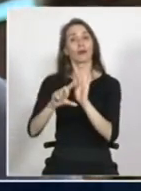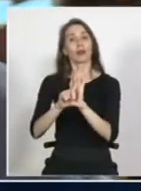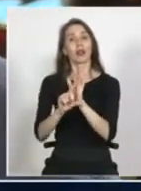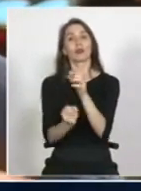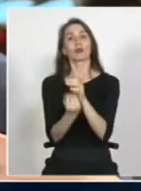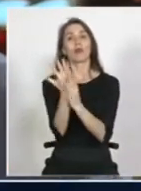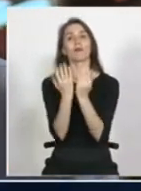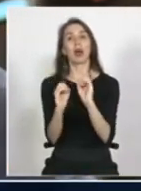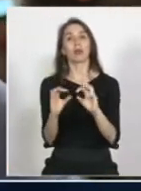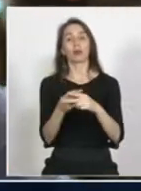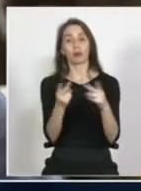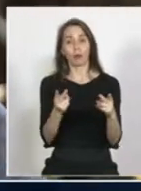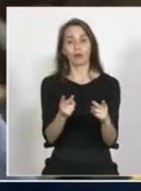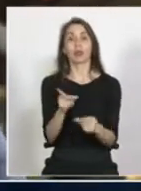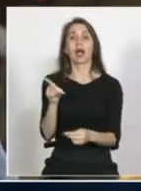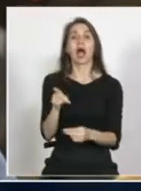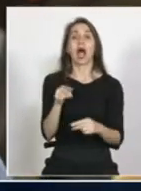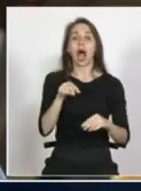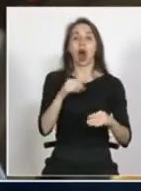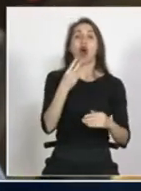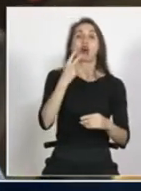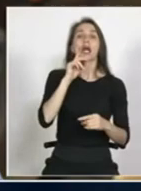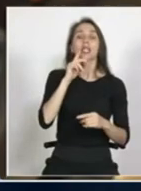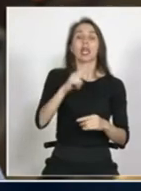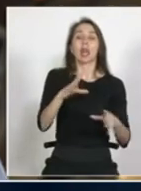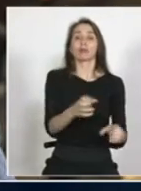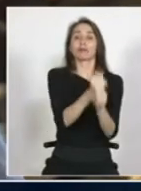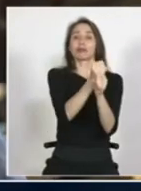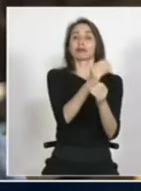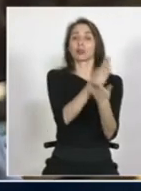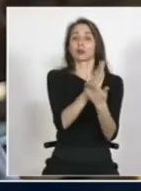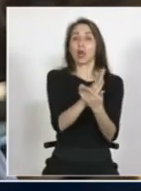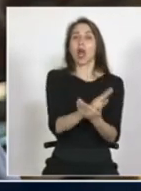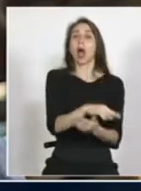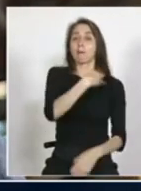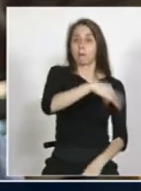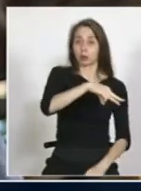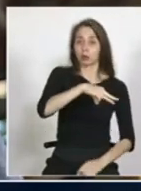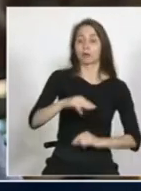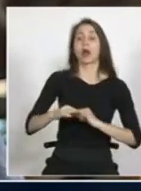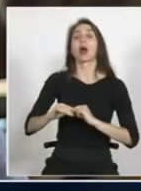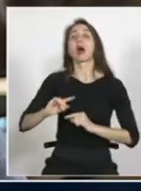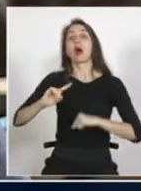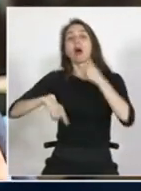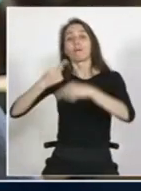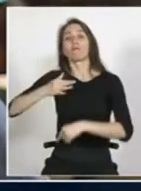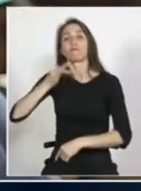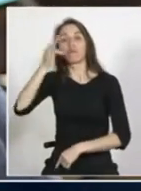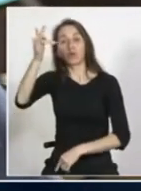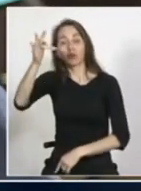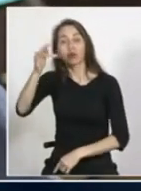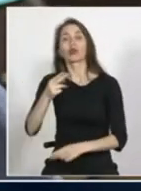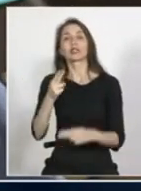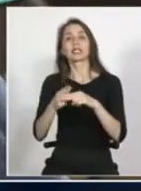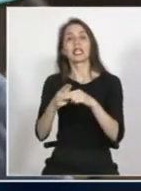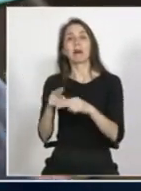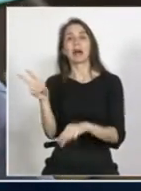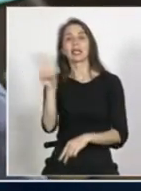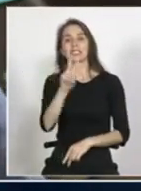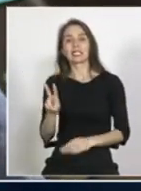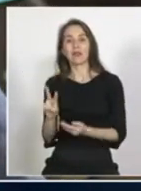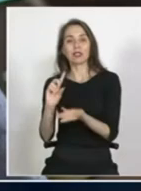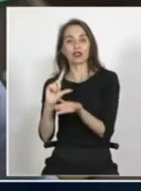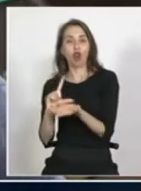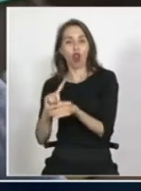sostenedores ahora, hoy municipios, mañana serán servicios locales, no solamente tienen que no rechazar, que es como algo básico, no